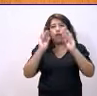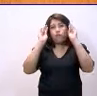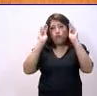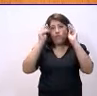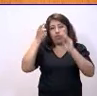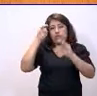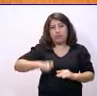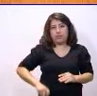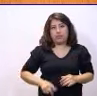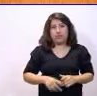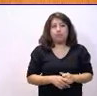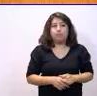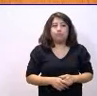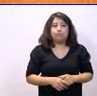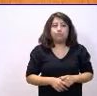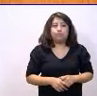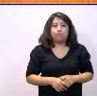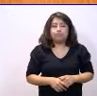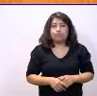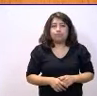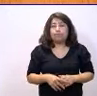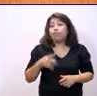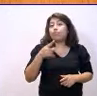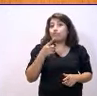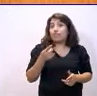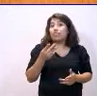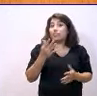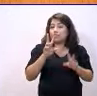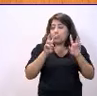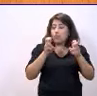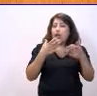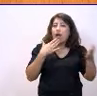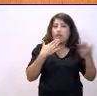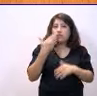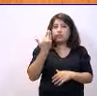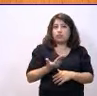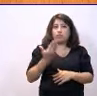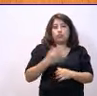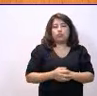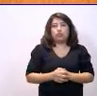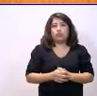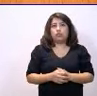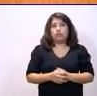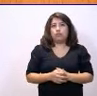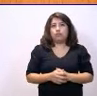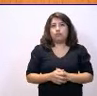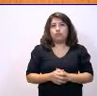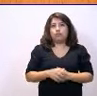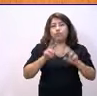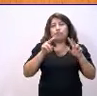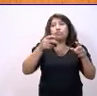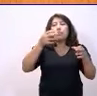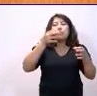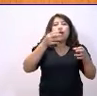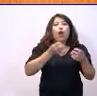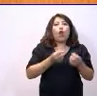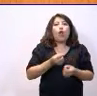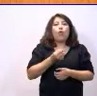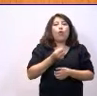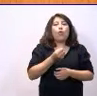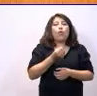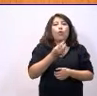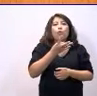profesional. De eso también tendríamos que hablar. Y esto no va solo de dar cifras y de dar